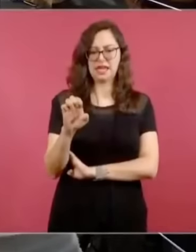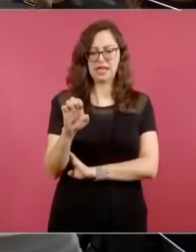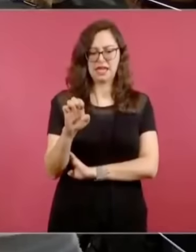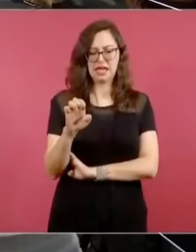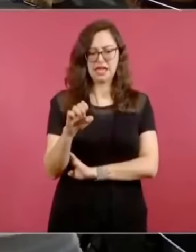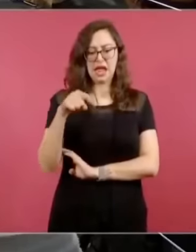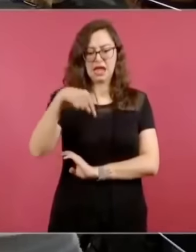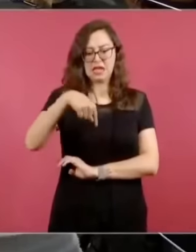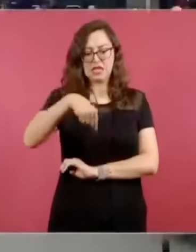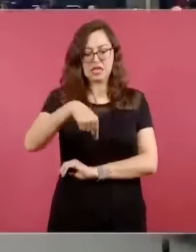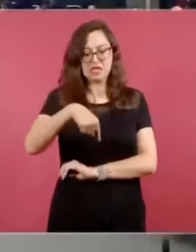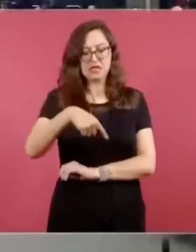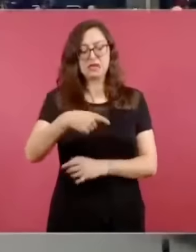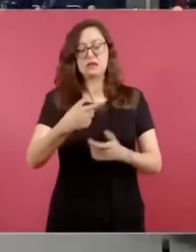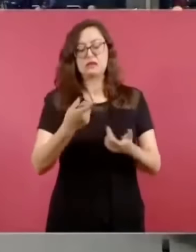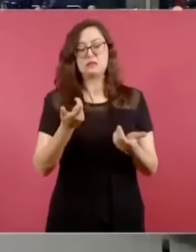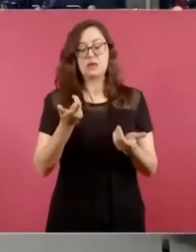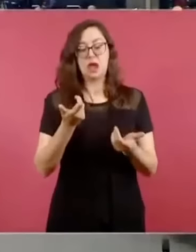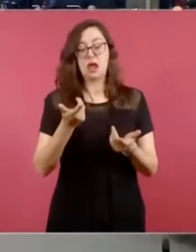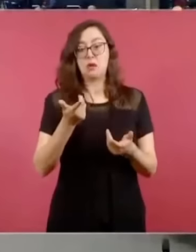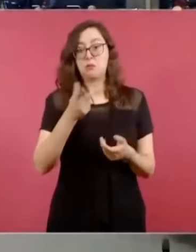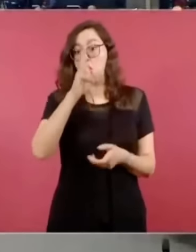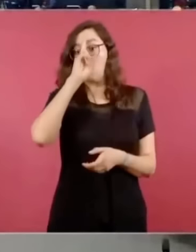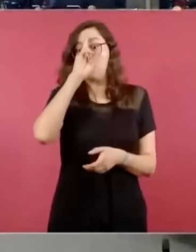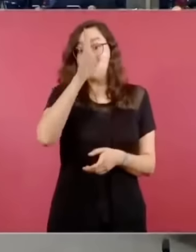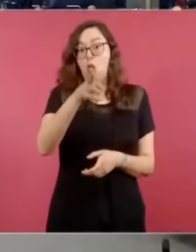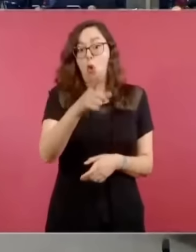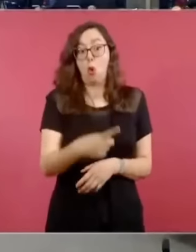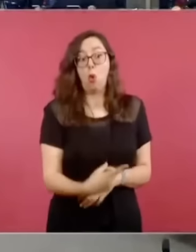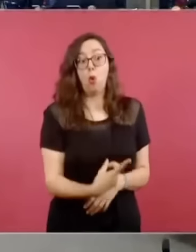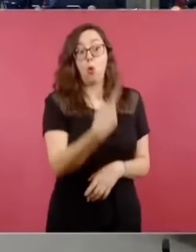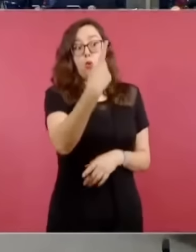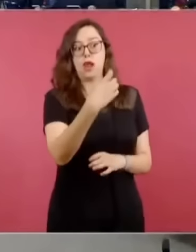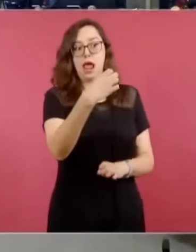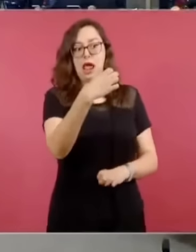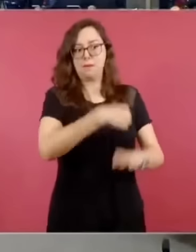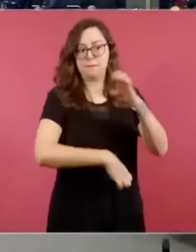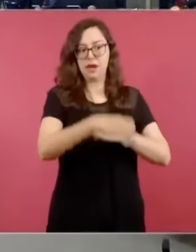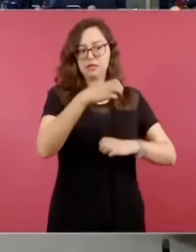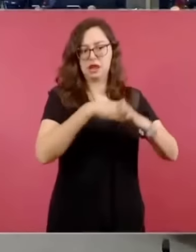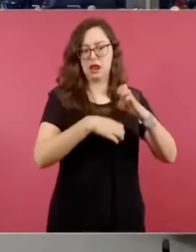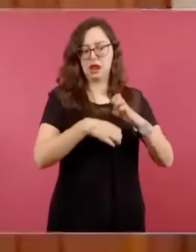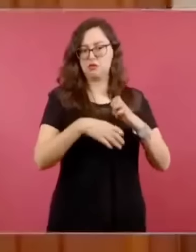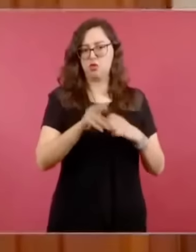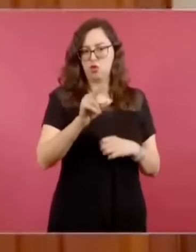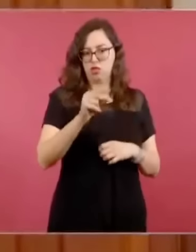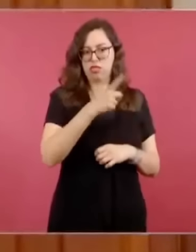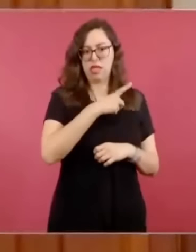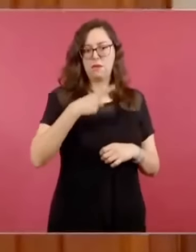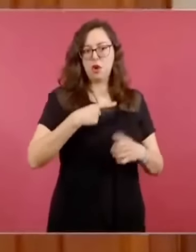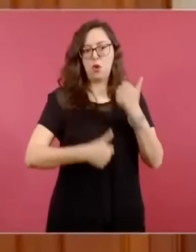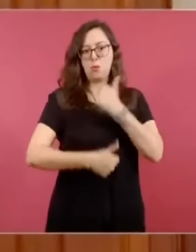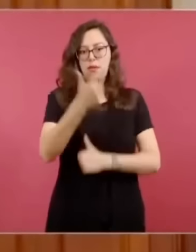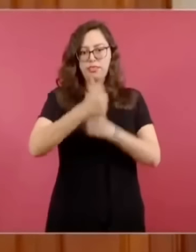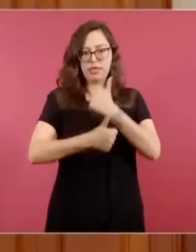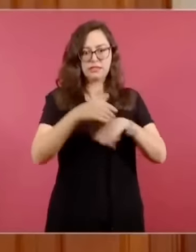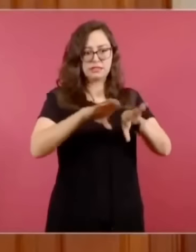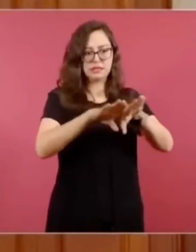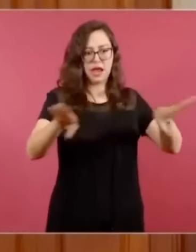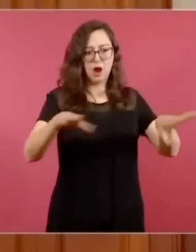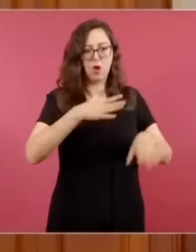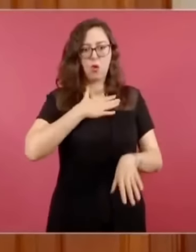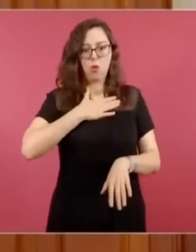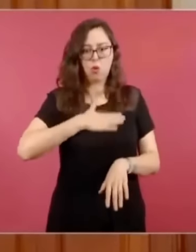se tenía que comprar los medicamentos en el país,